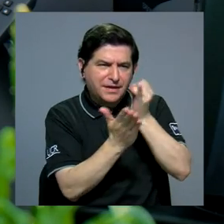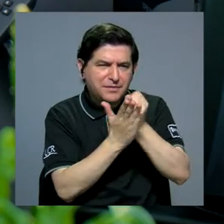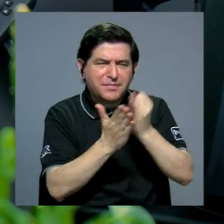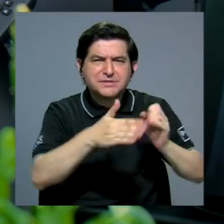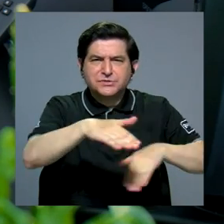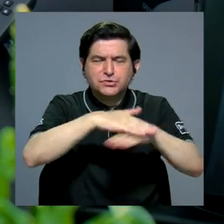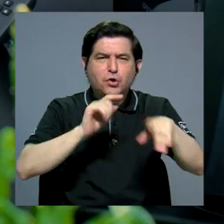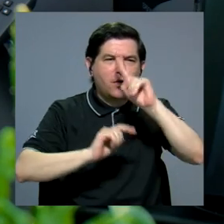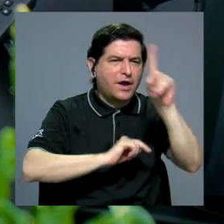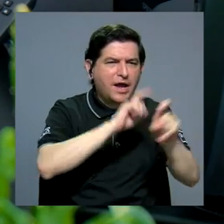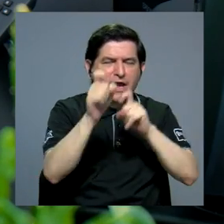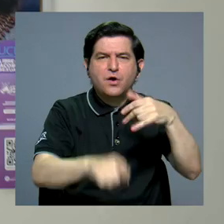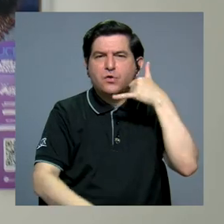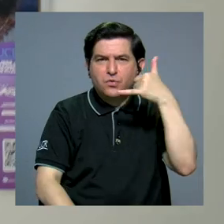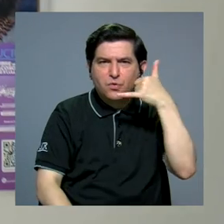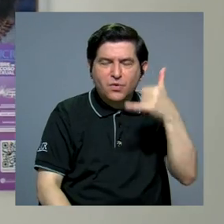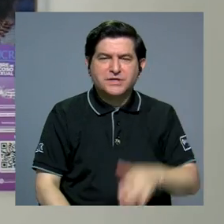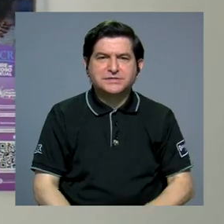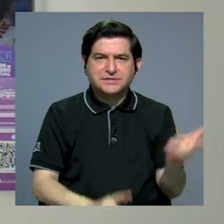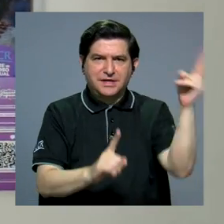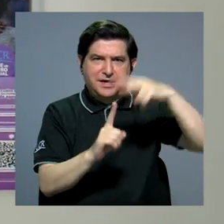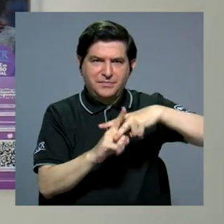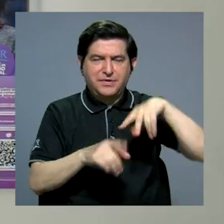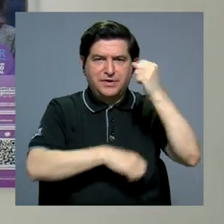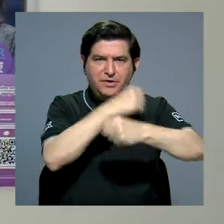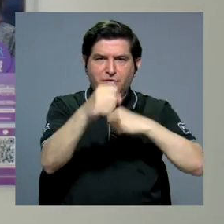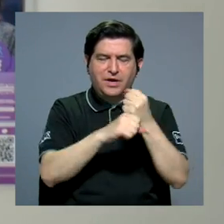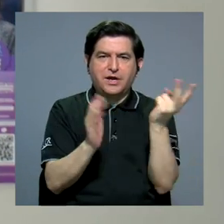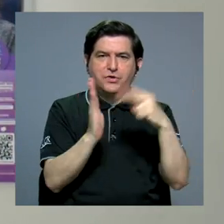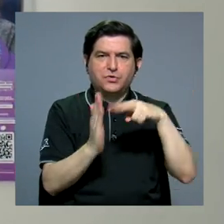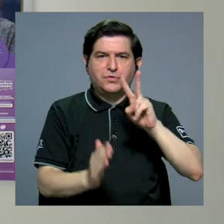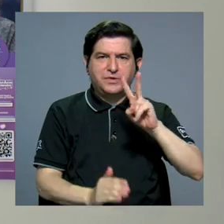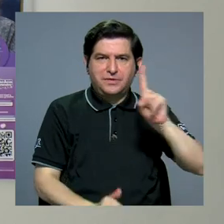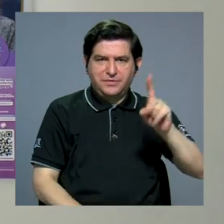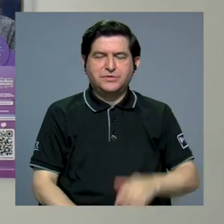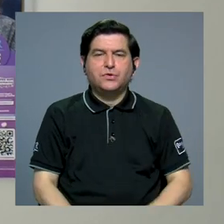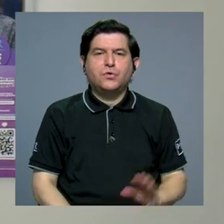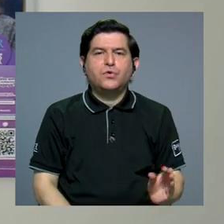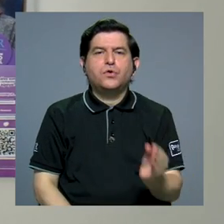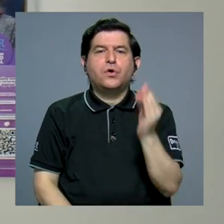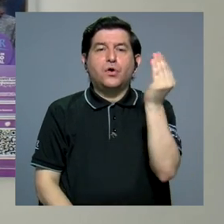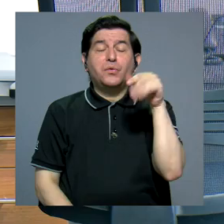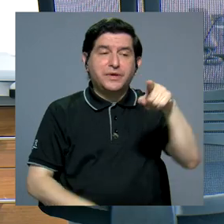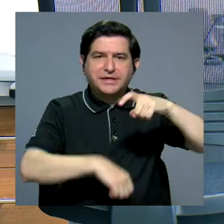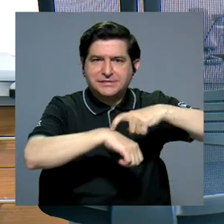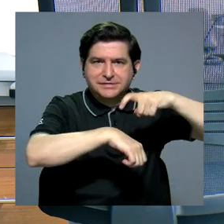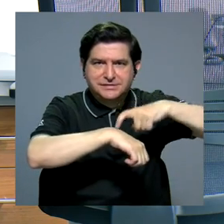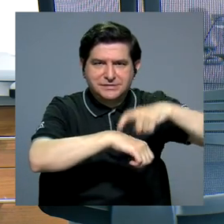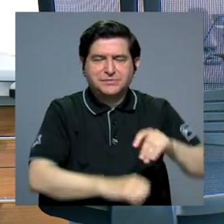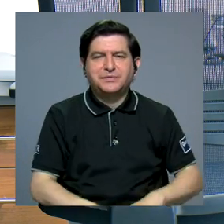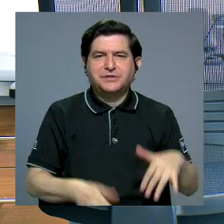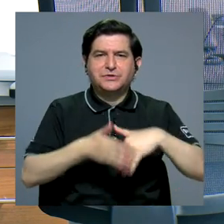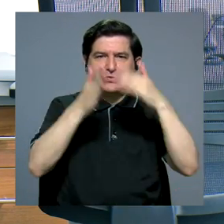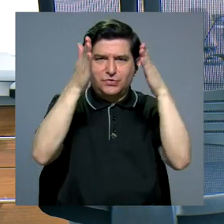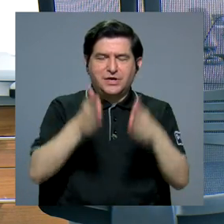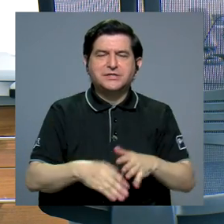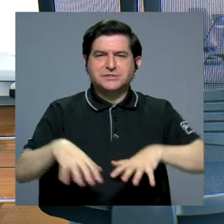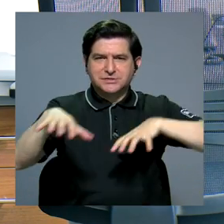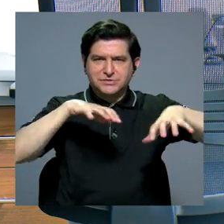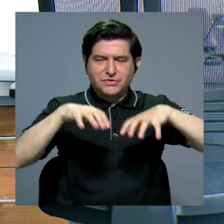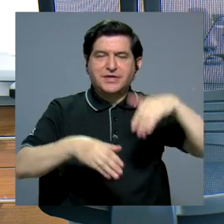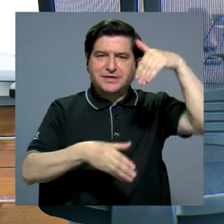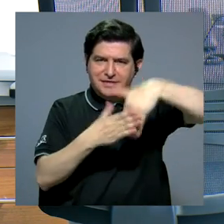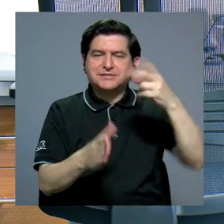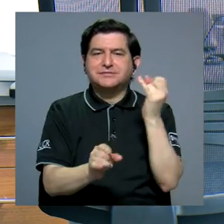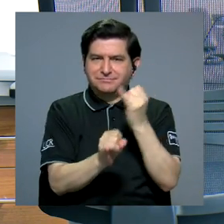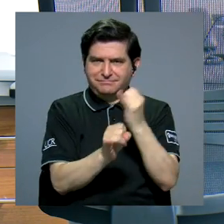se basa en una encuesta telefónica que se aplicó en el año 2021 a jóvenes que en ese momento eran estudiantes activas